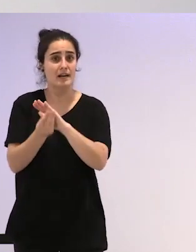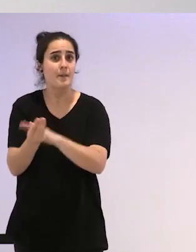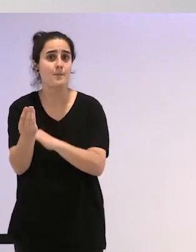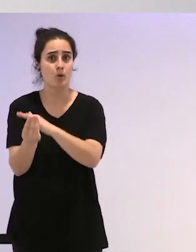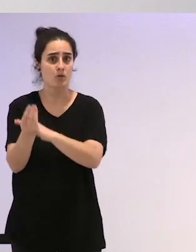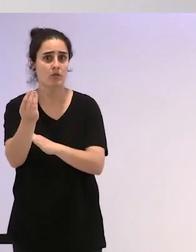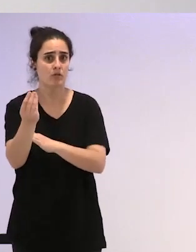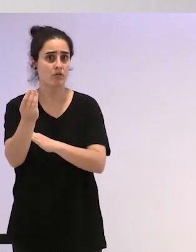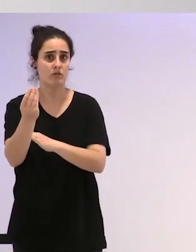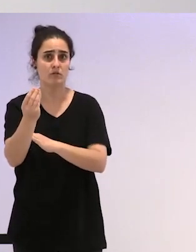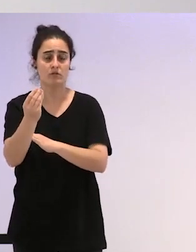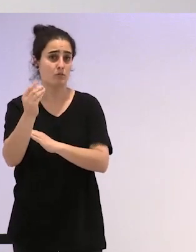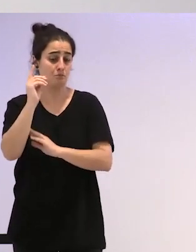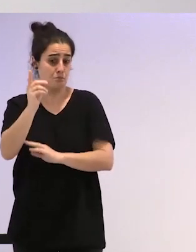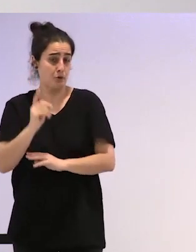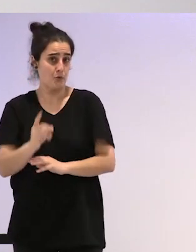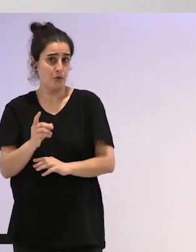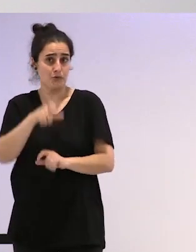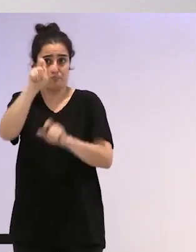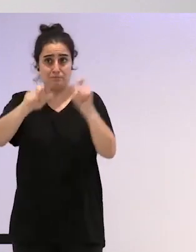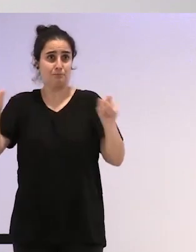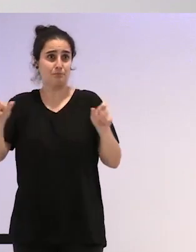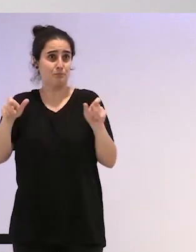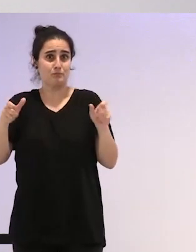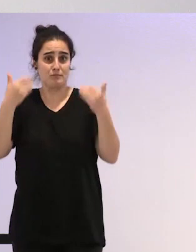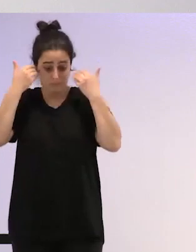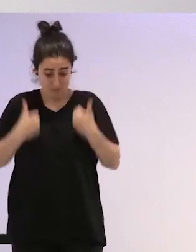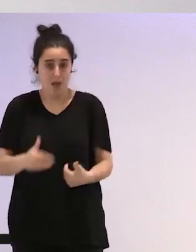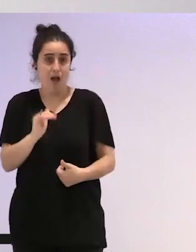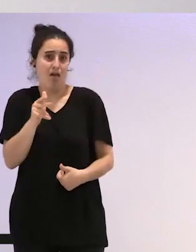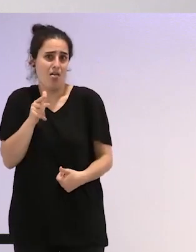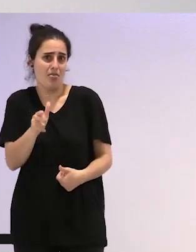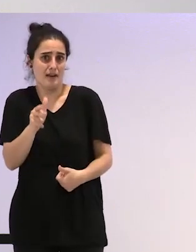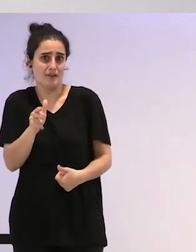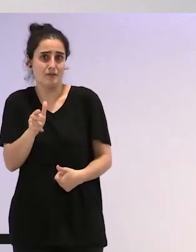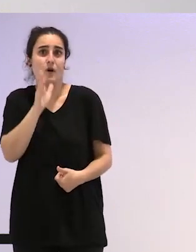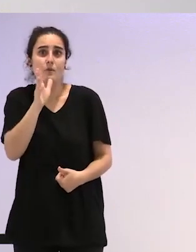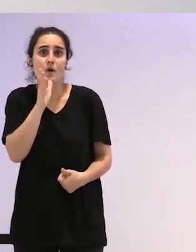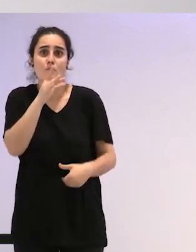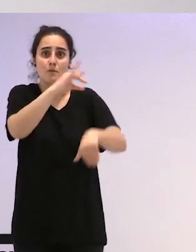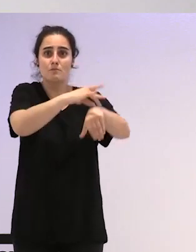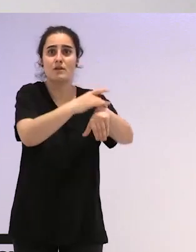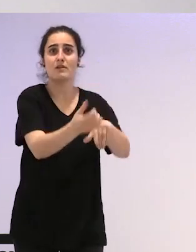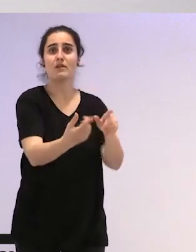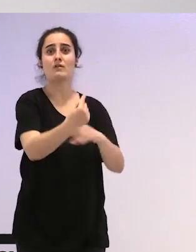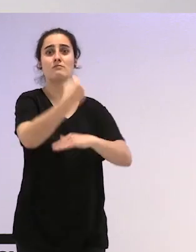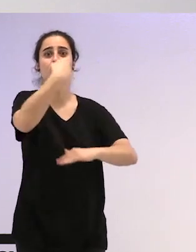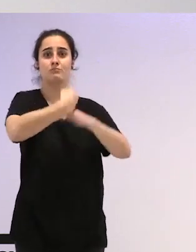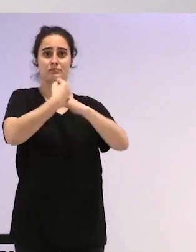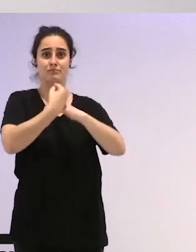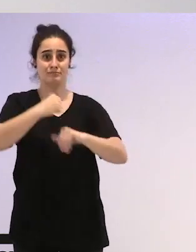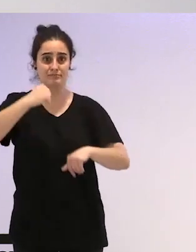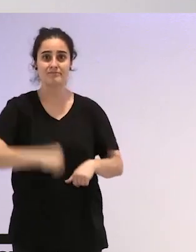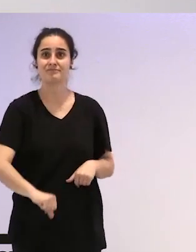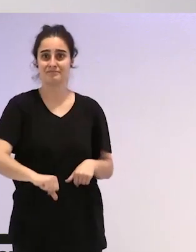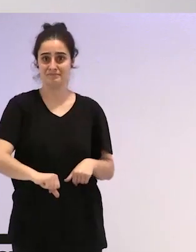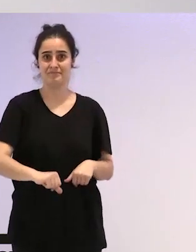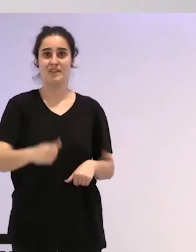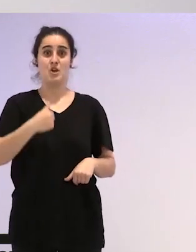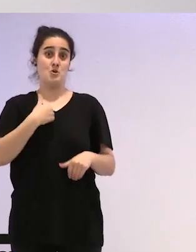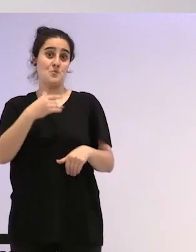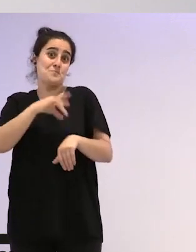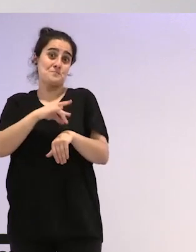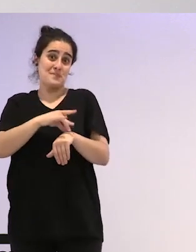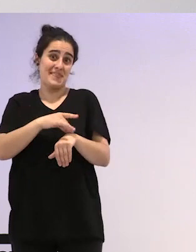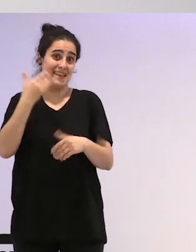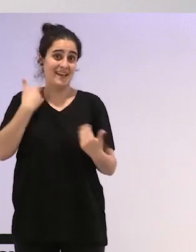personas, que es un derecho que tenemos todos los humanos, y esto había sido inducido por la medicina, es decir, la medicina, que soy médica,